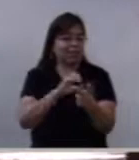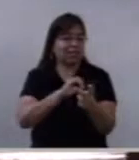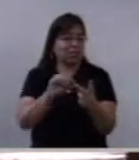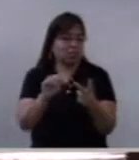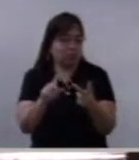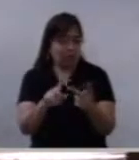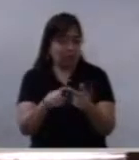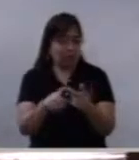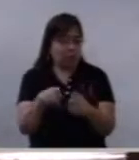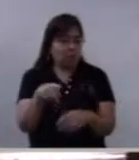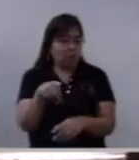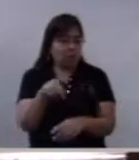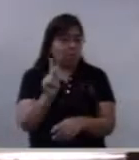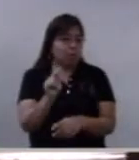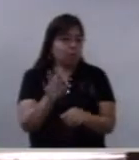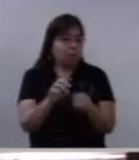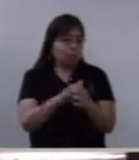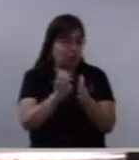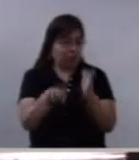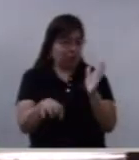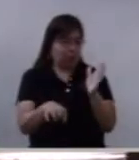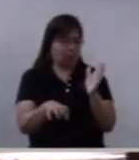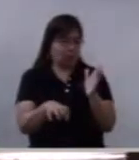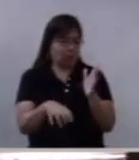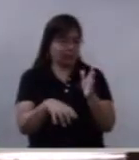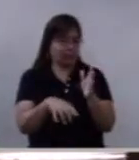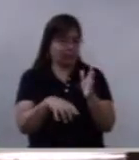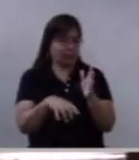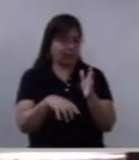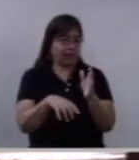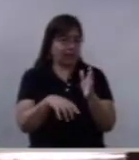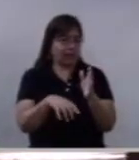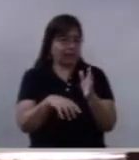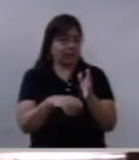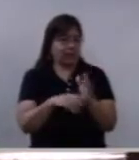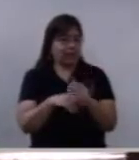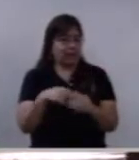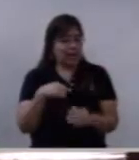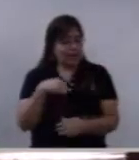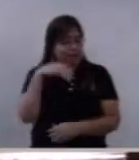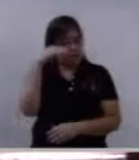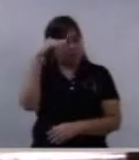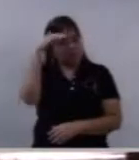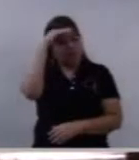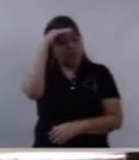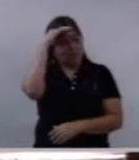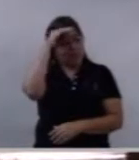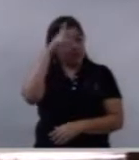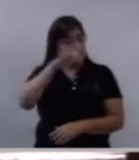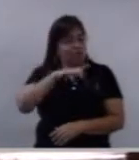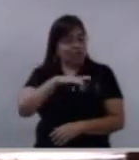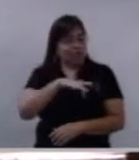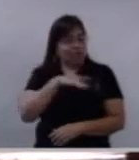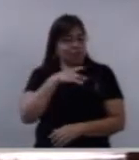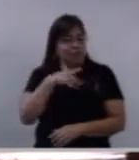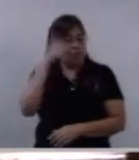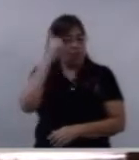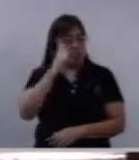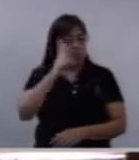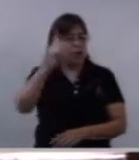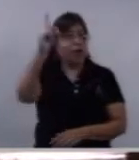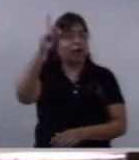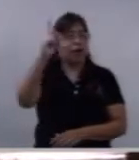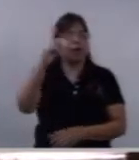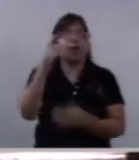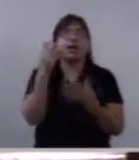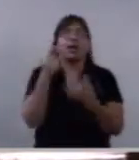Por un lado, suena en nuestra conciencia la voz de Dios, a la cual le